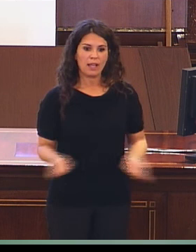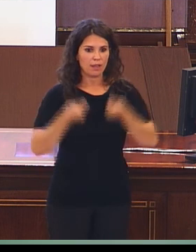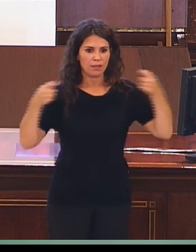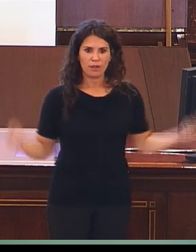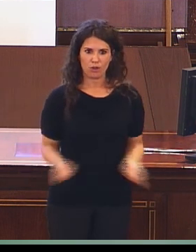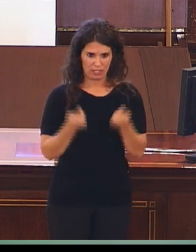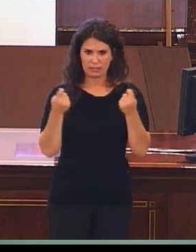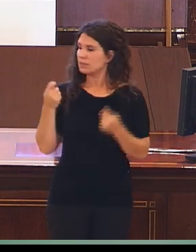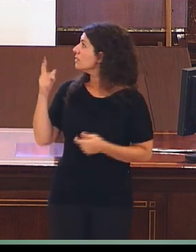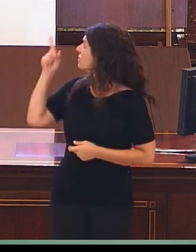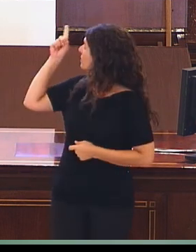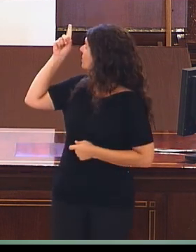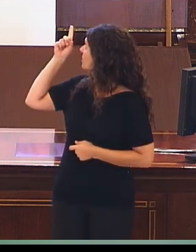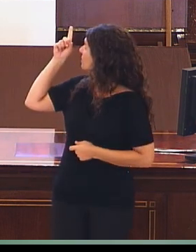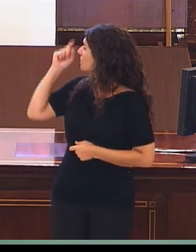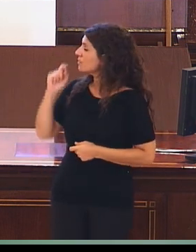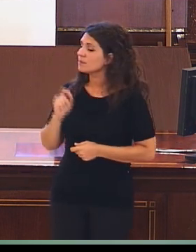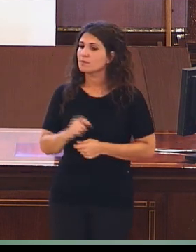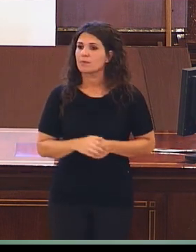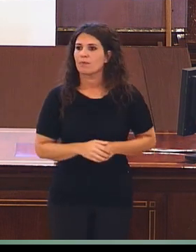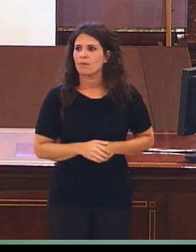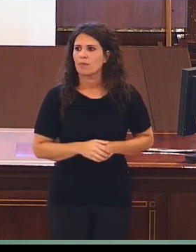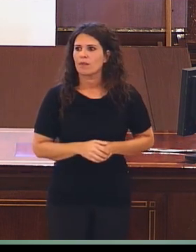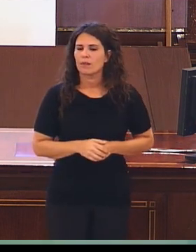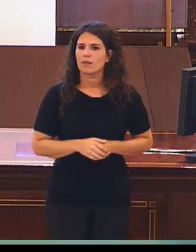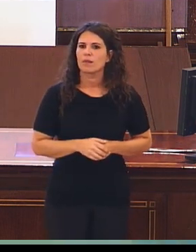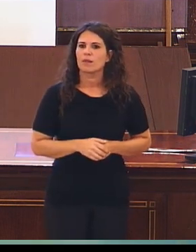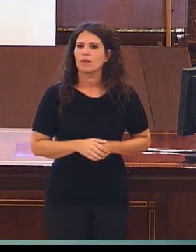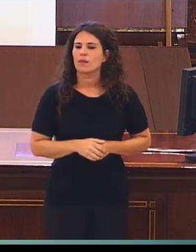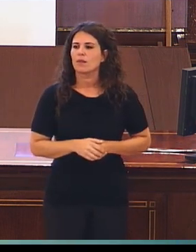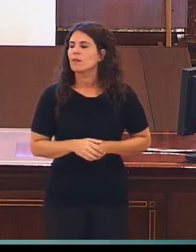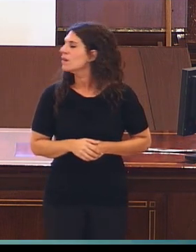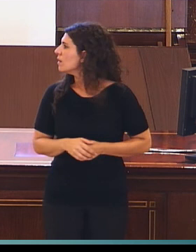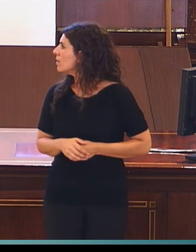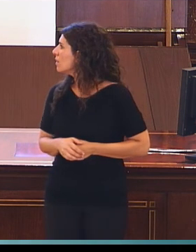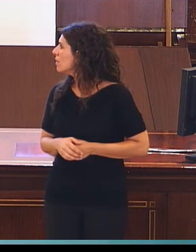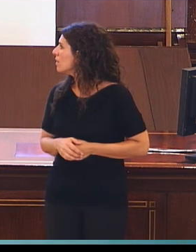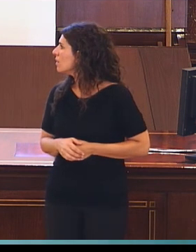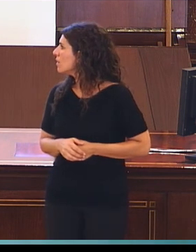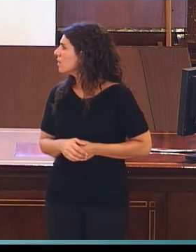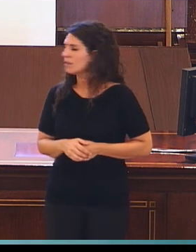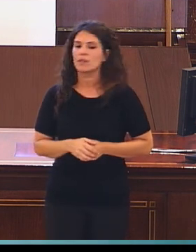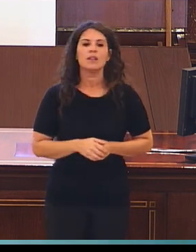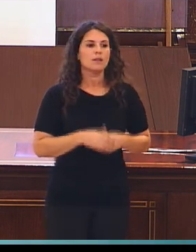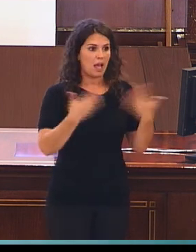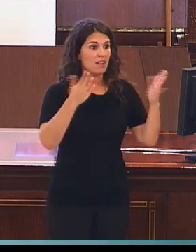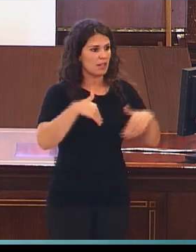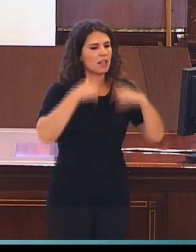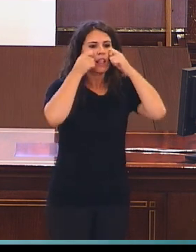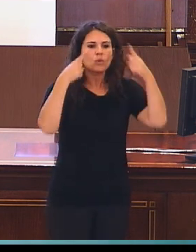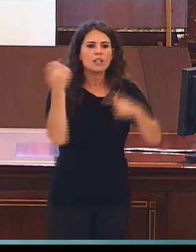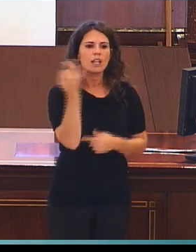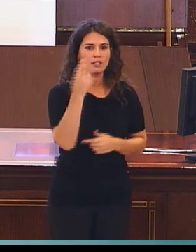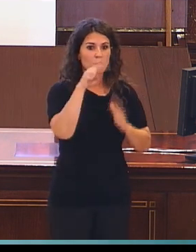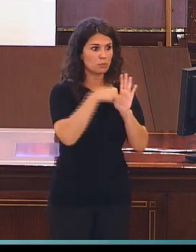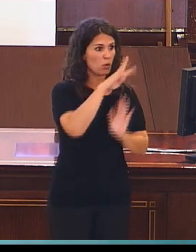cuenta todos estos criterios de calidad científica, siguen aumentando desde el 2004-2005 hasta